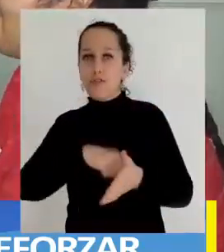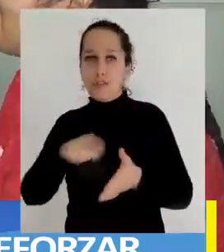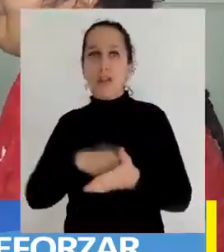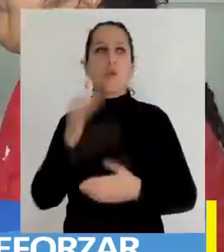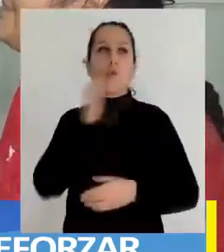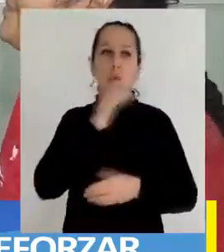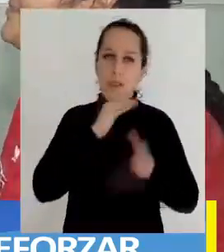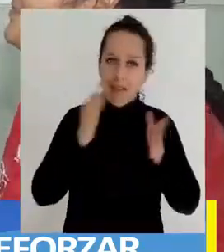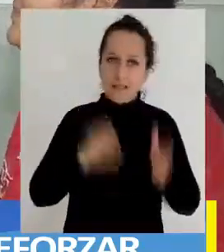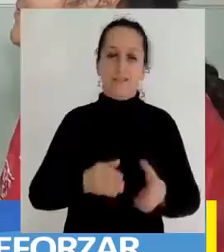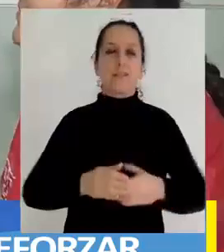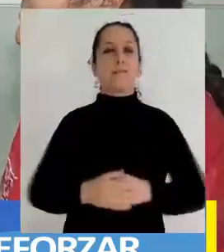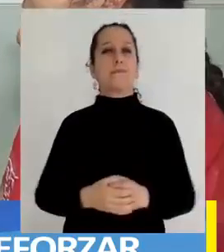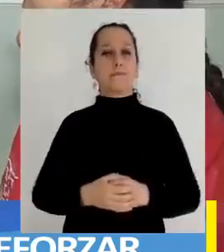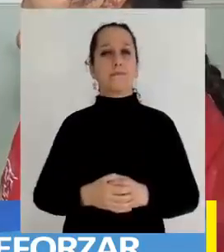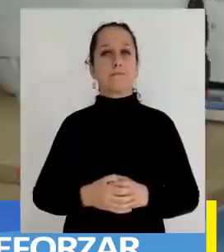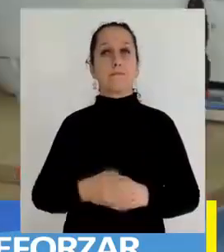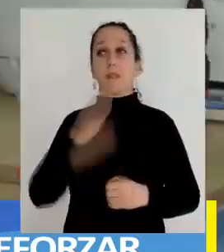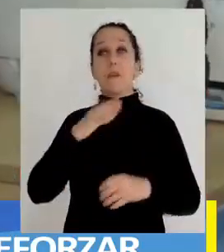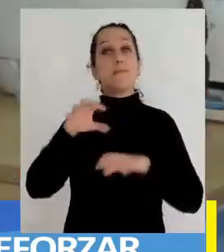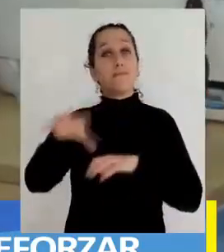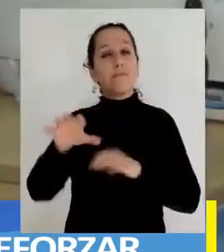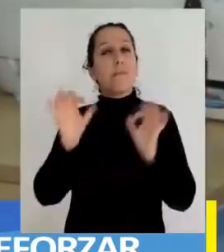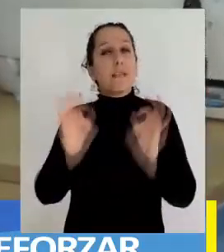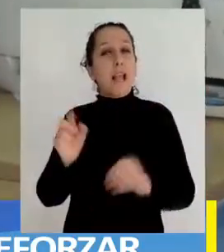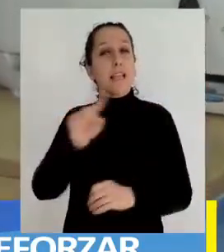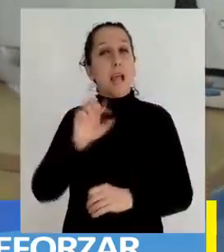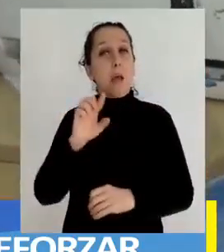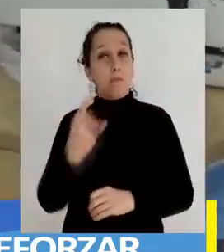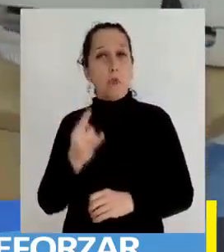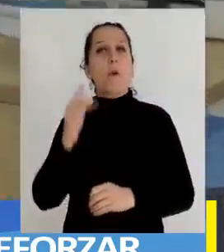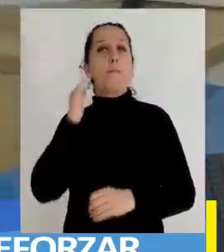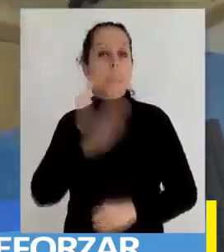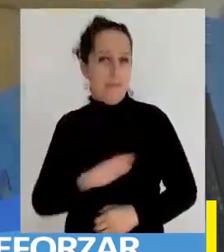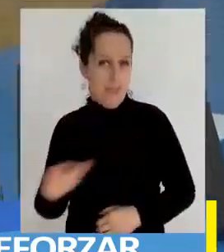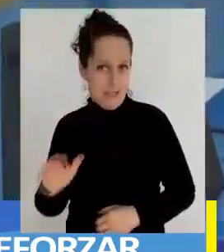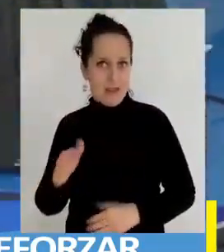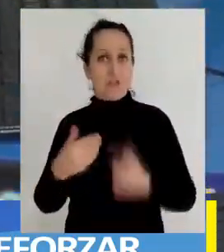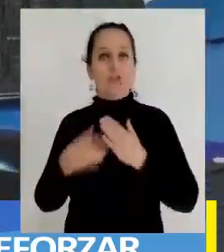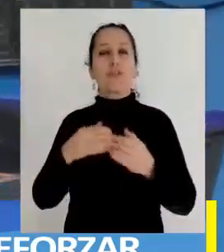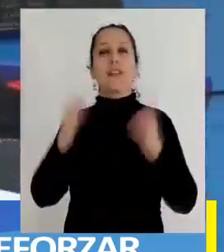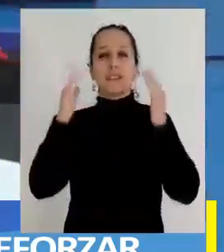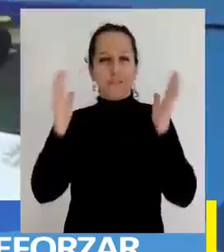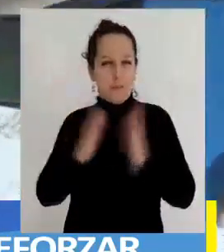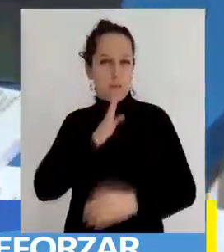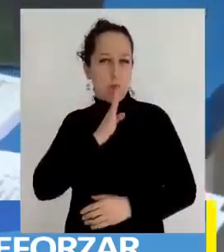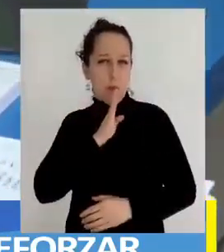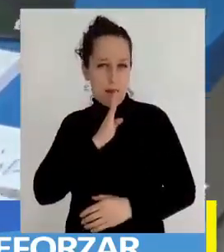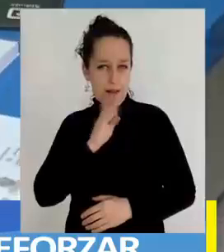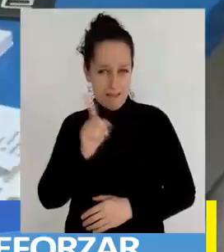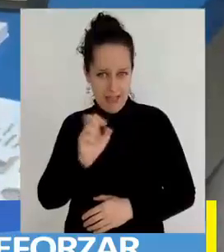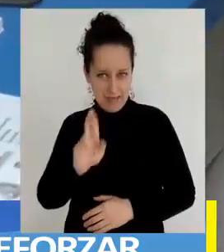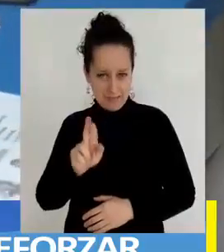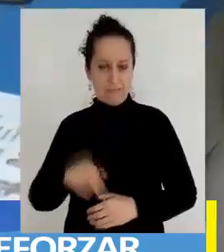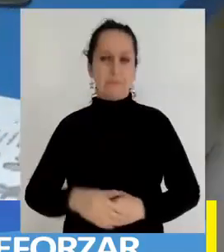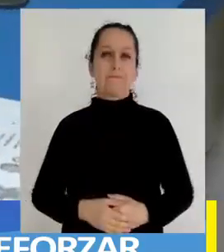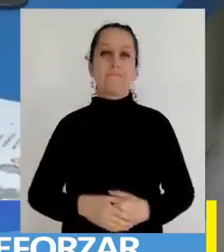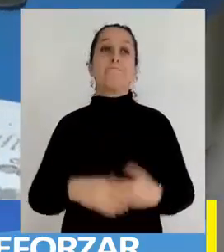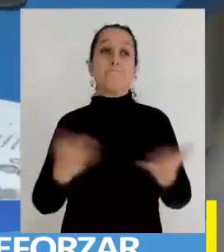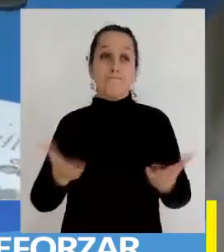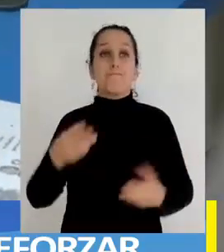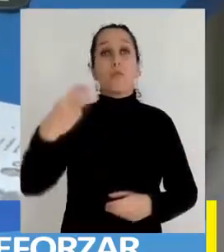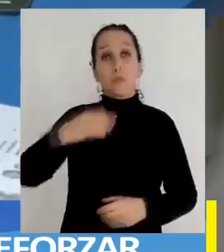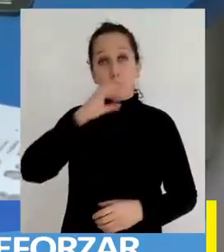adicional para urgencias y la habilitación de un ZAPU pediátrico en el Zesfam Tucapel, son las estrategias con las que la Salud